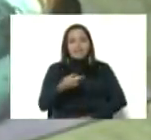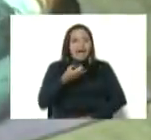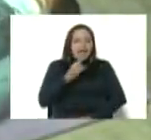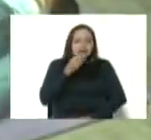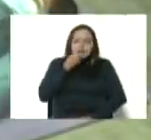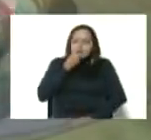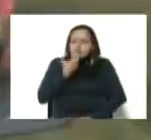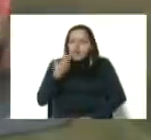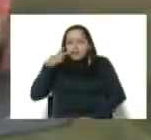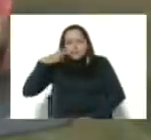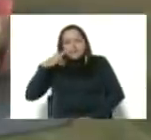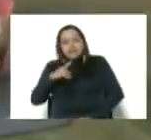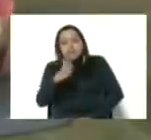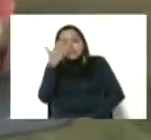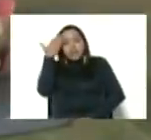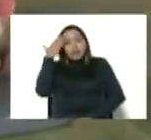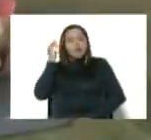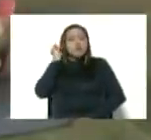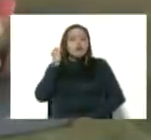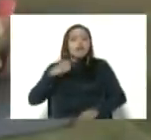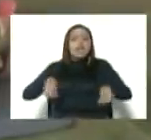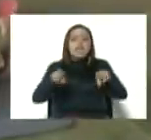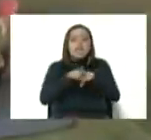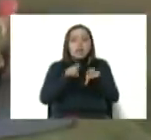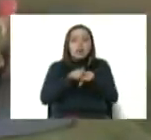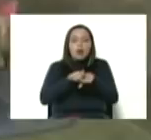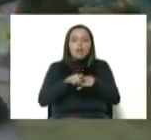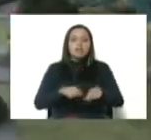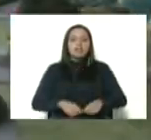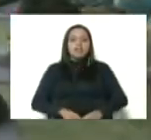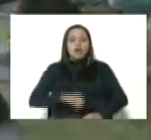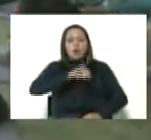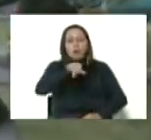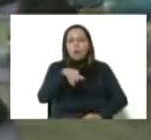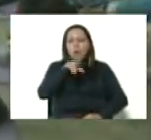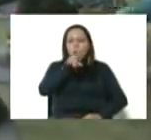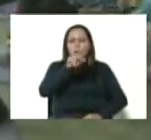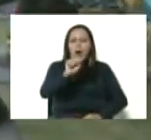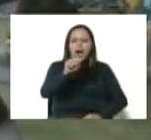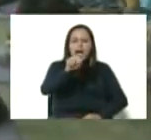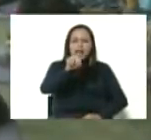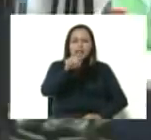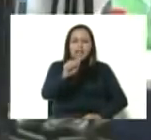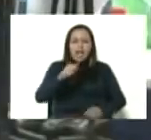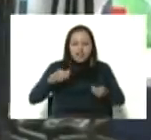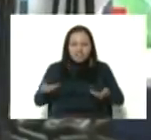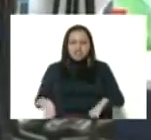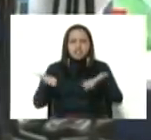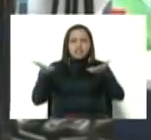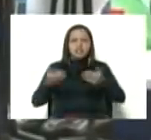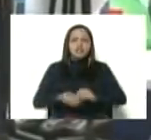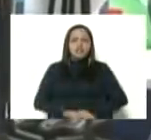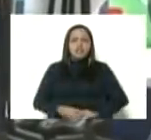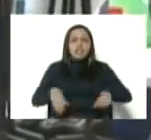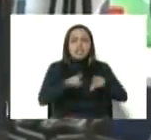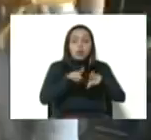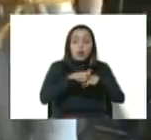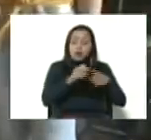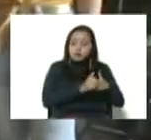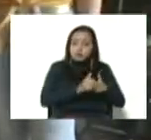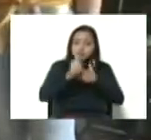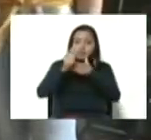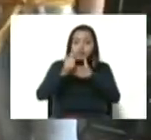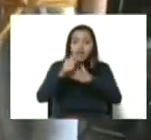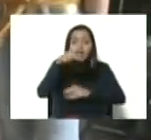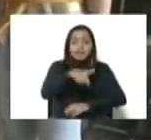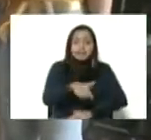saber que las mujeres van como Juana Ramírez la avanzadora, en la vanguardia, luchando para que la revolución llegue hasta